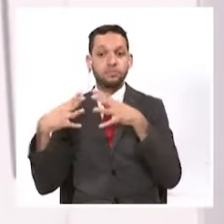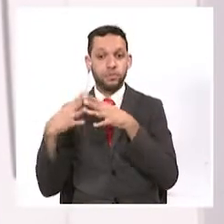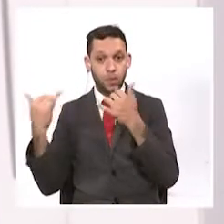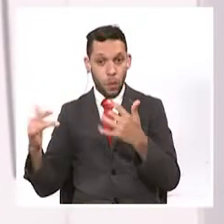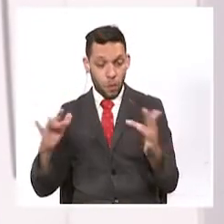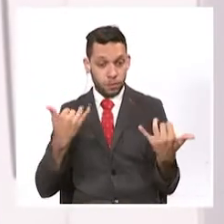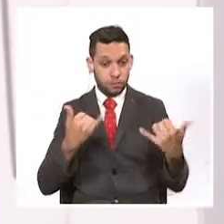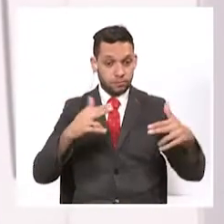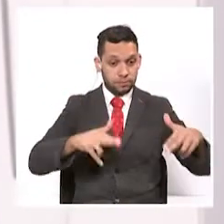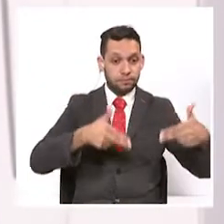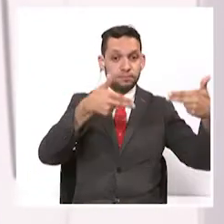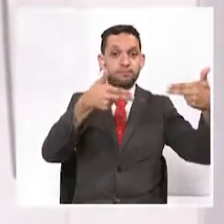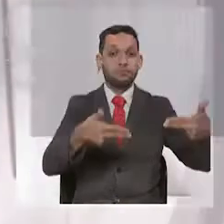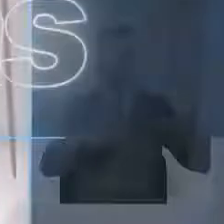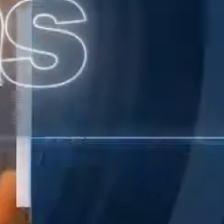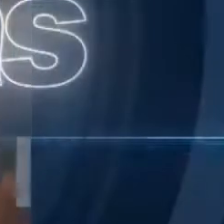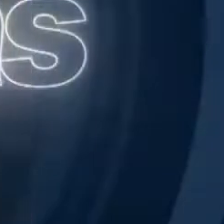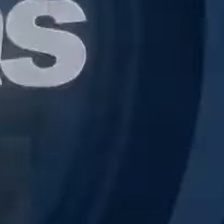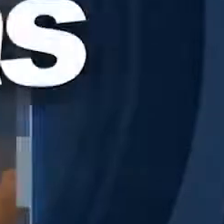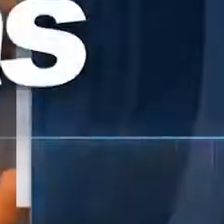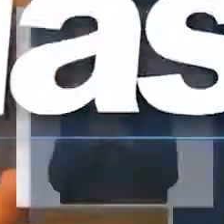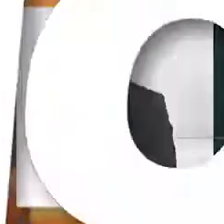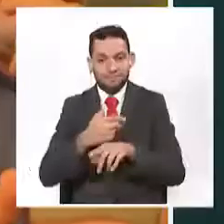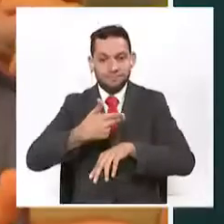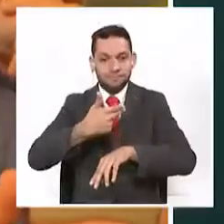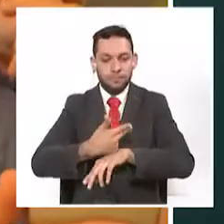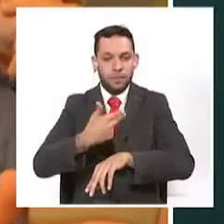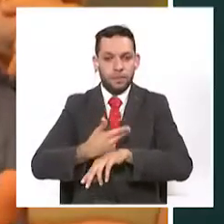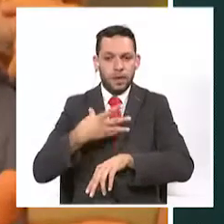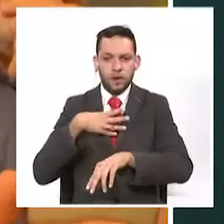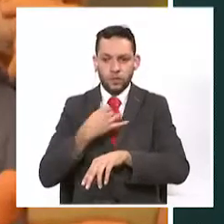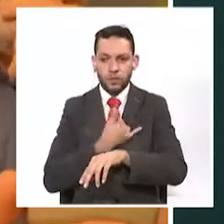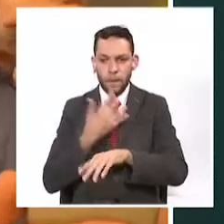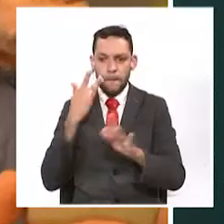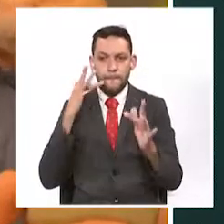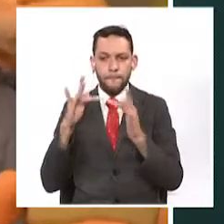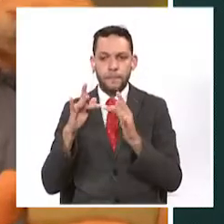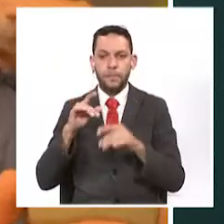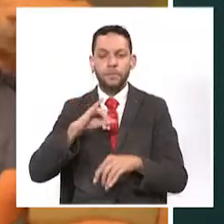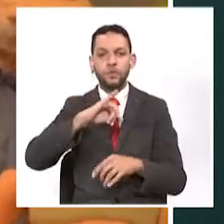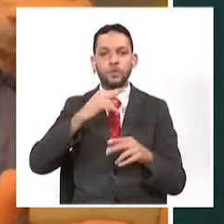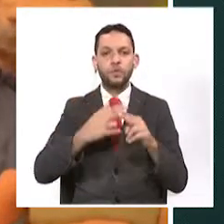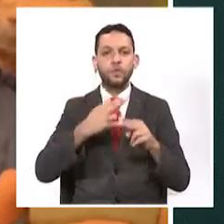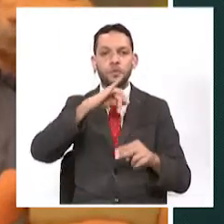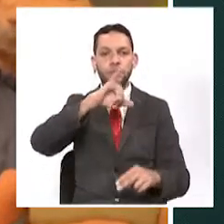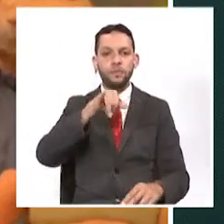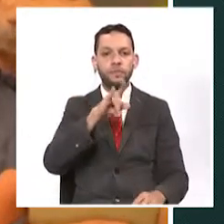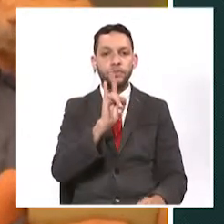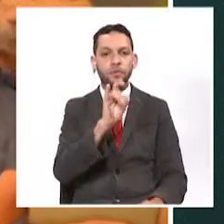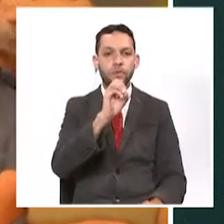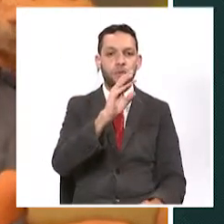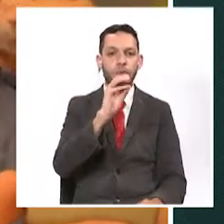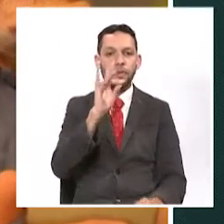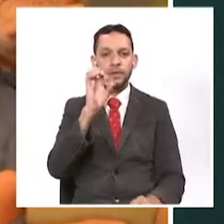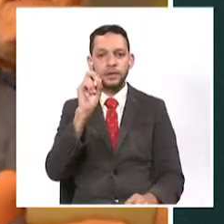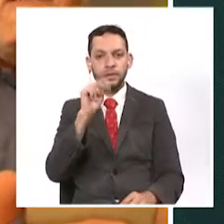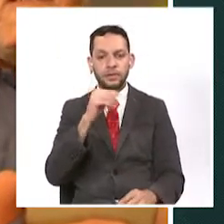momento comunicado con nosotros en directo para Telecafé Noticias. Don Joaquín Giraldo, un placer saludarlo. Bienvenido.